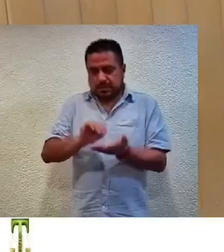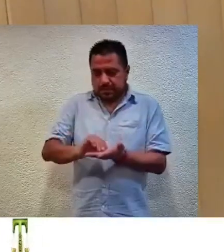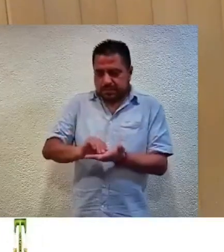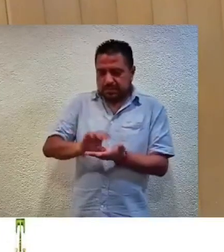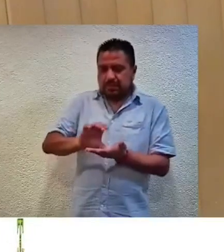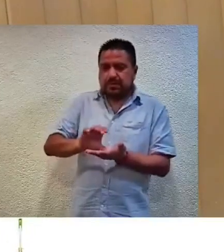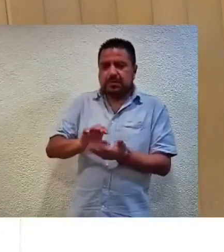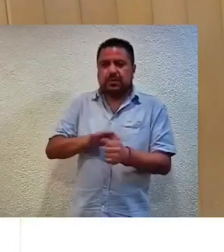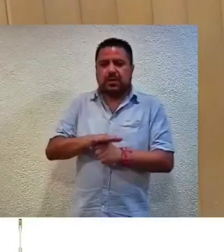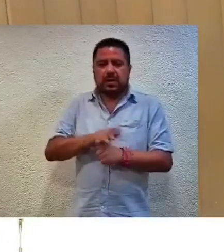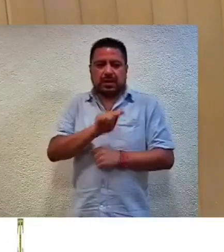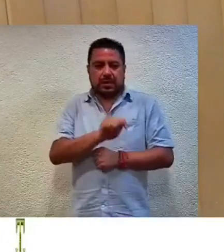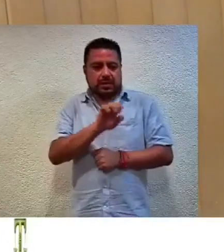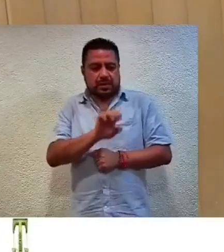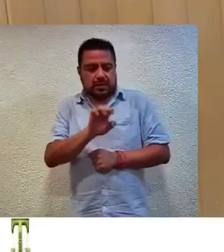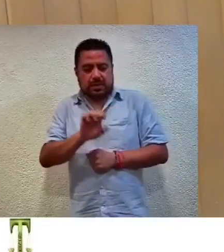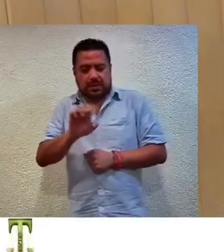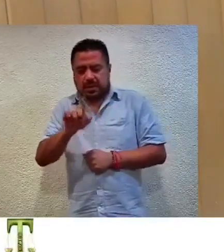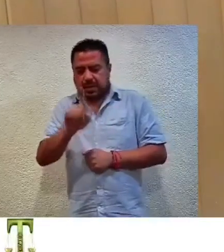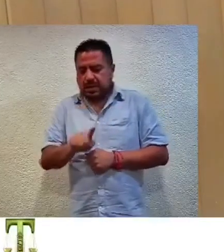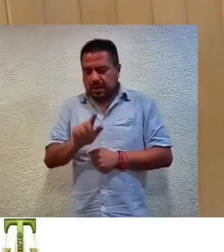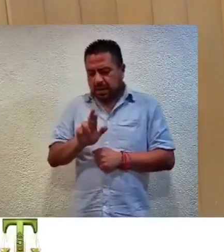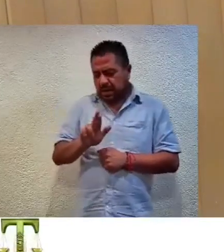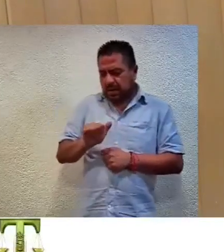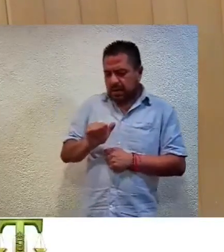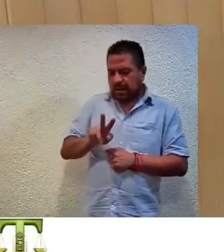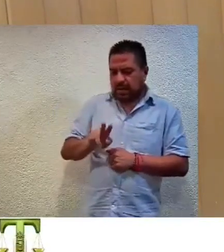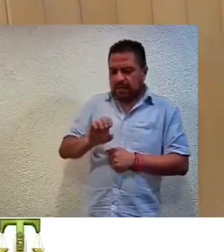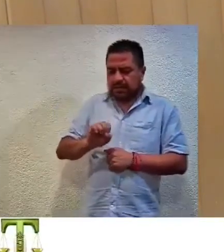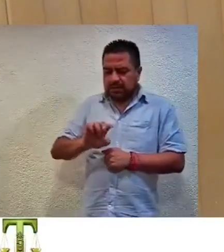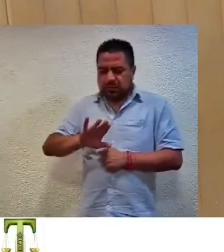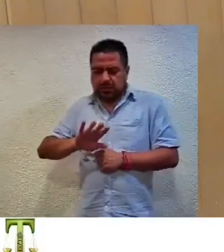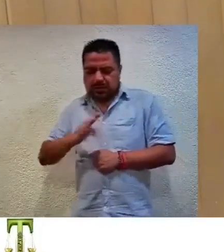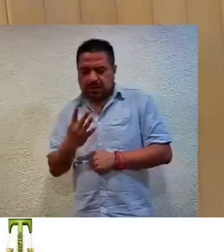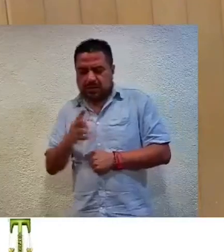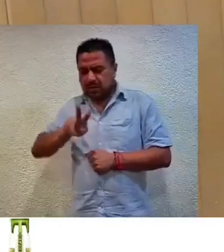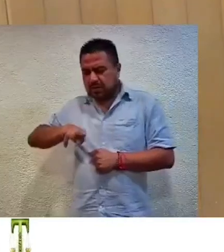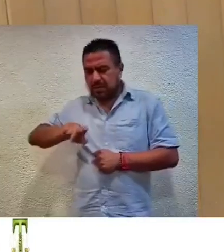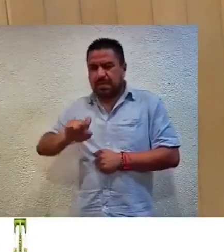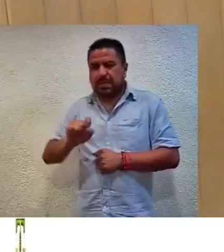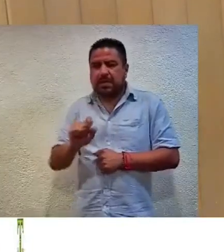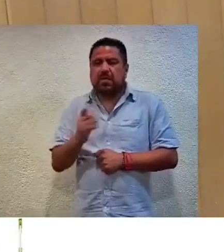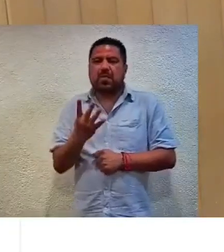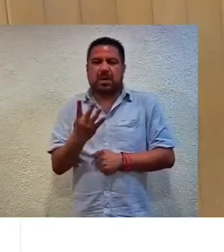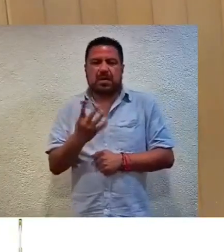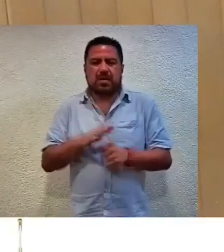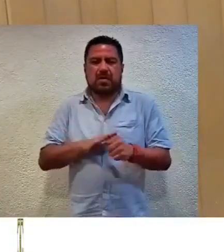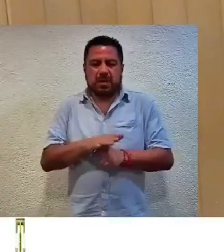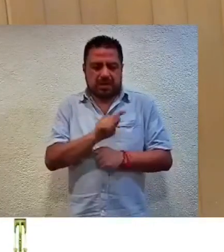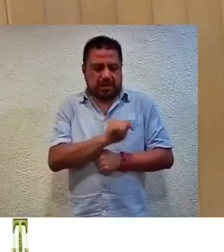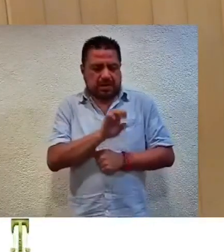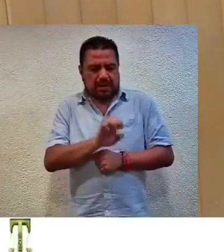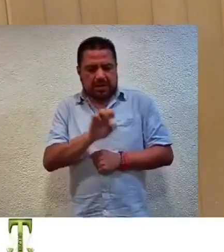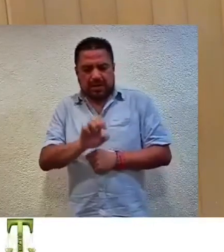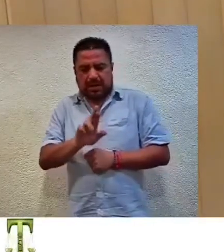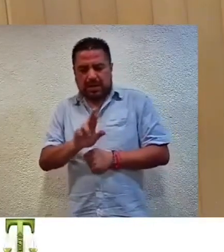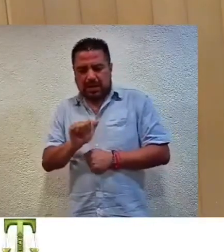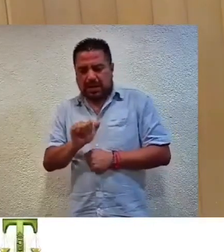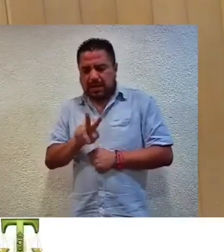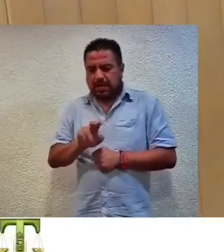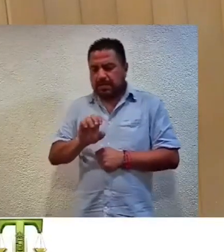recursos con la clave TEE-RAP-054-2024, TEE-RAP